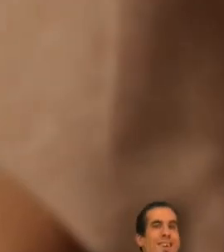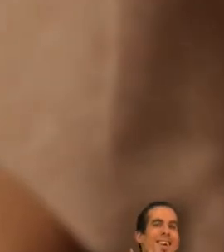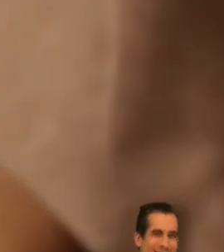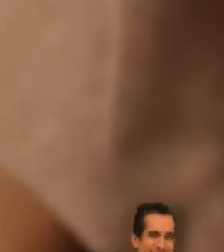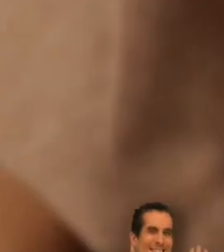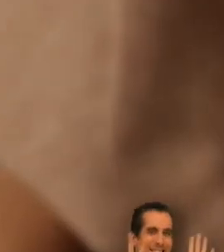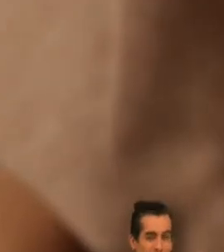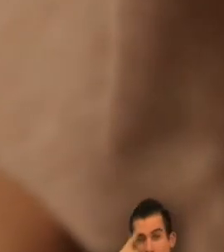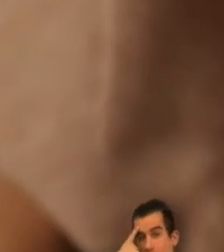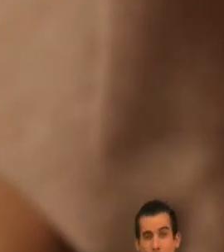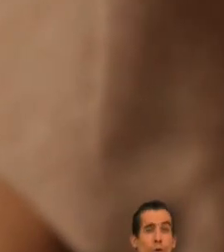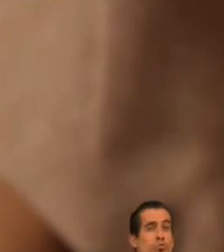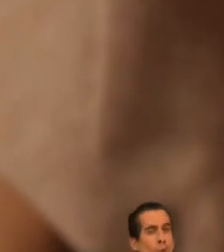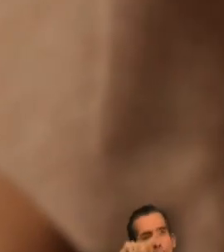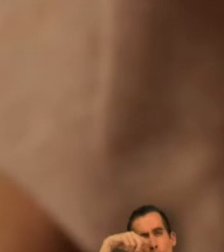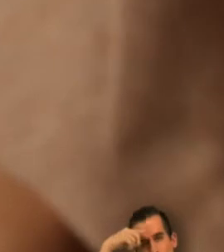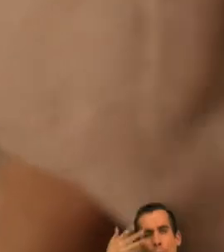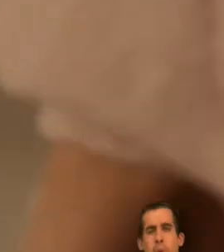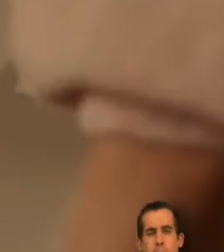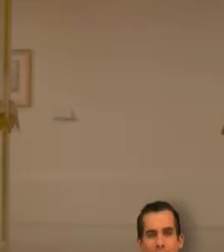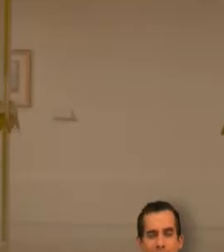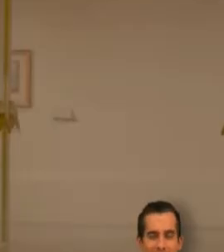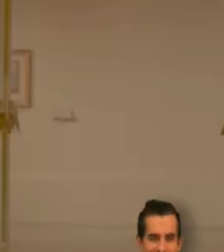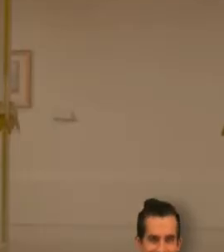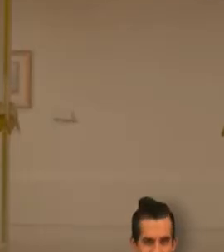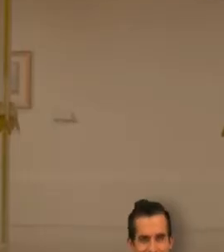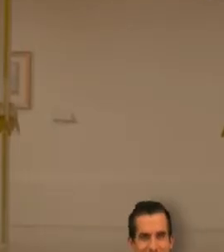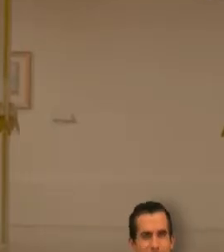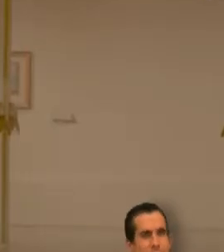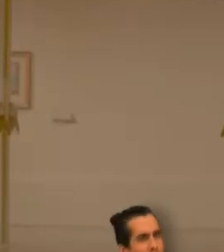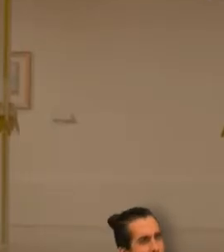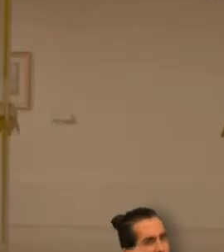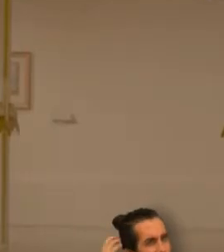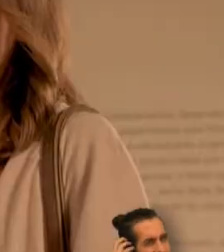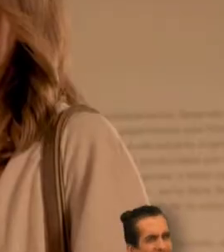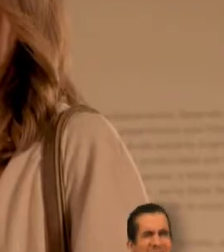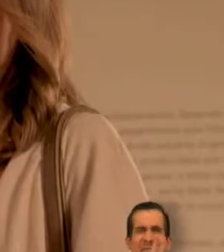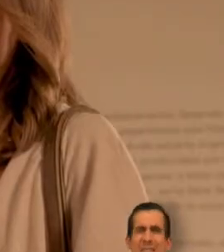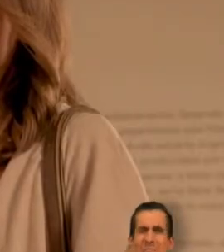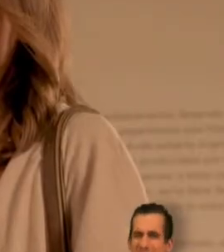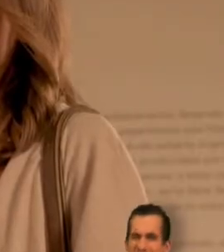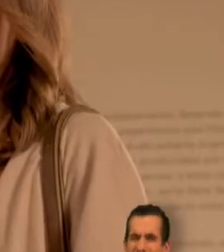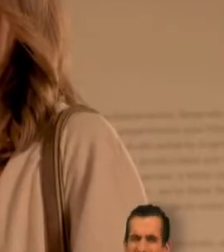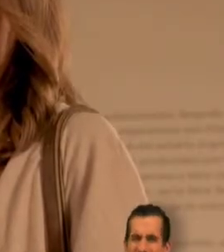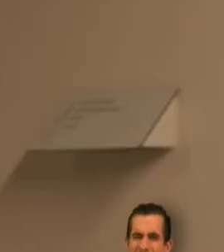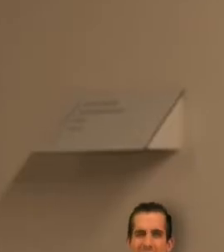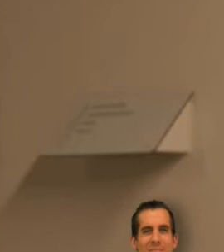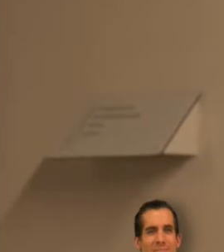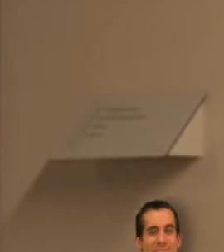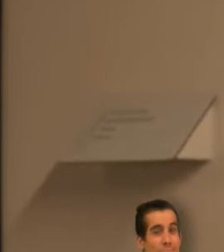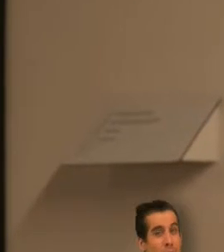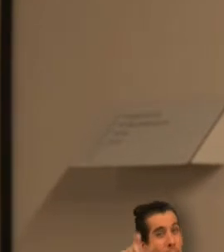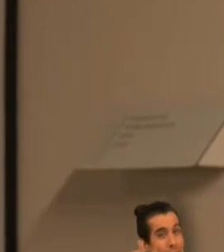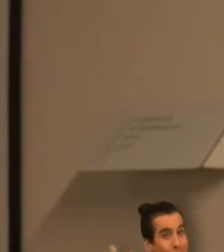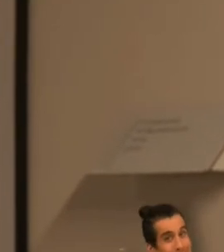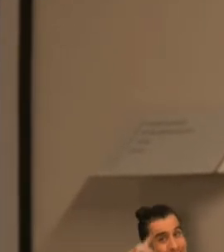esta séptima edición consciente de que no se puede olvidar la actitud de la conciencia PACA háblanos sobre la temática una